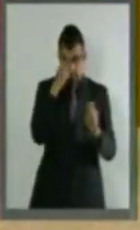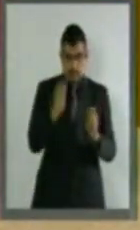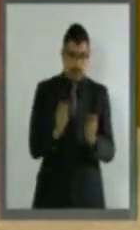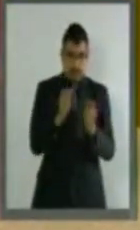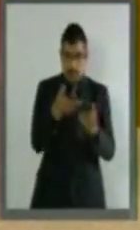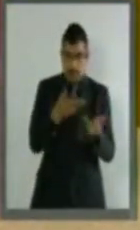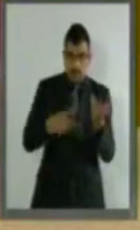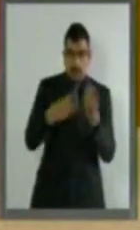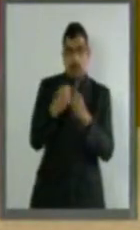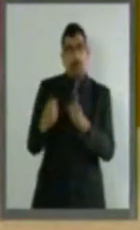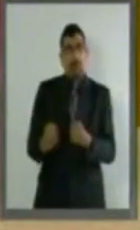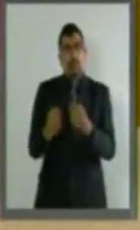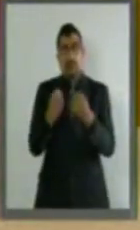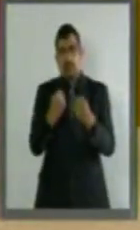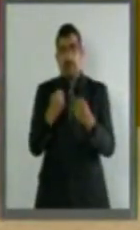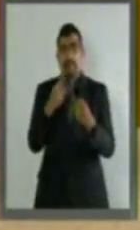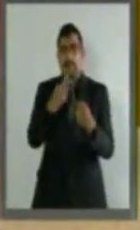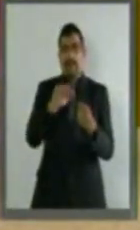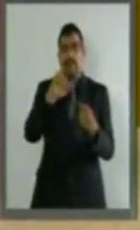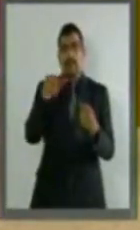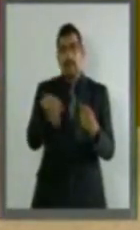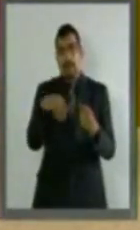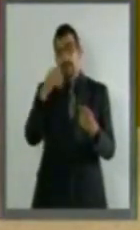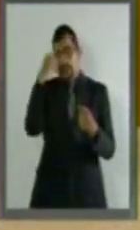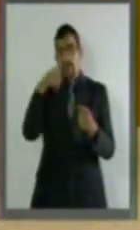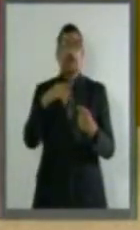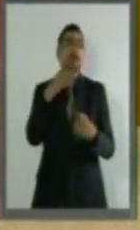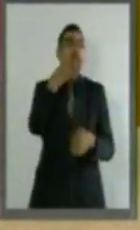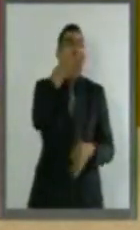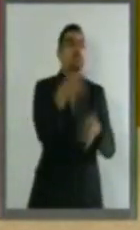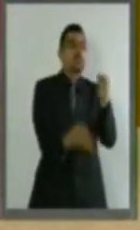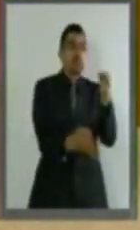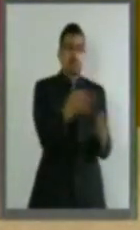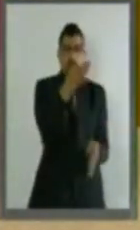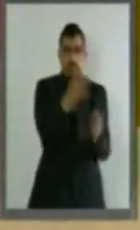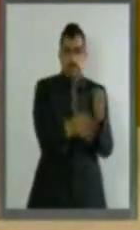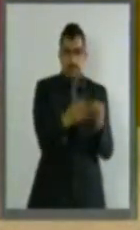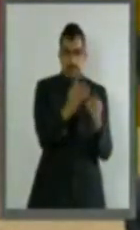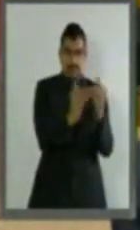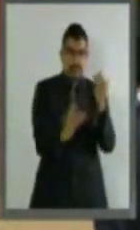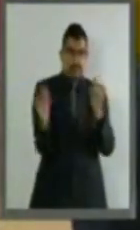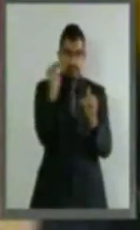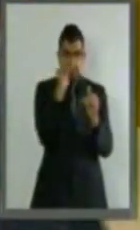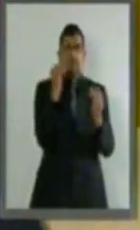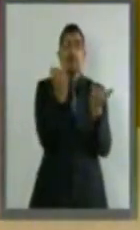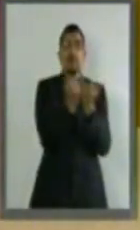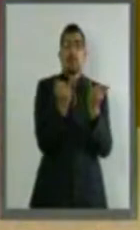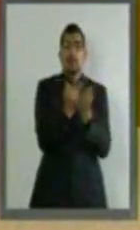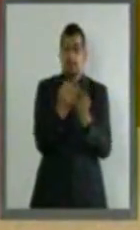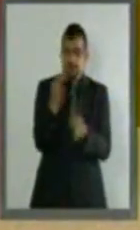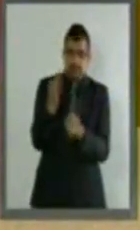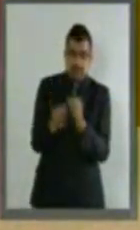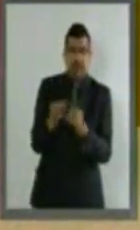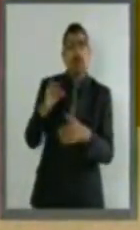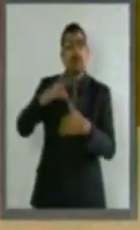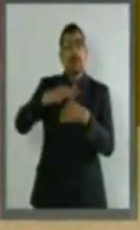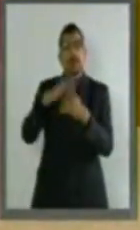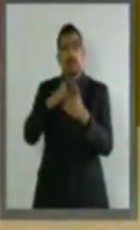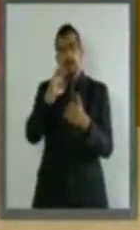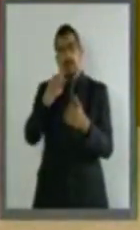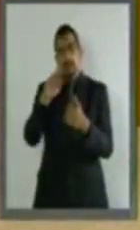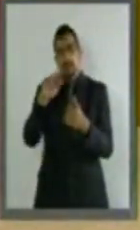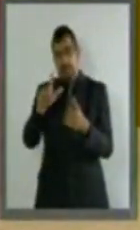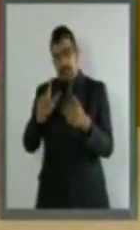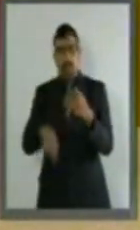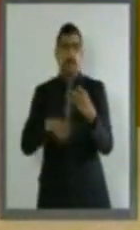Judicial de la Federación en una Suprema Corte de Justicia, en un tribunal electoral, en